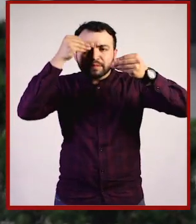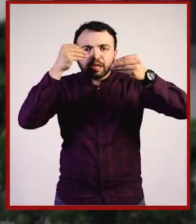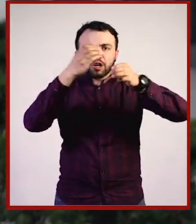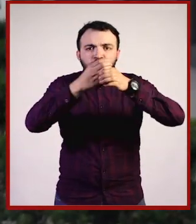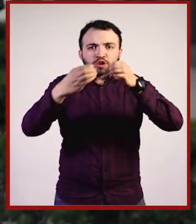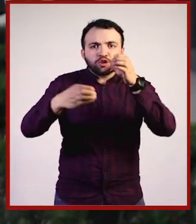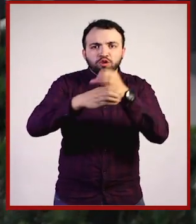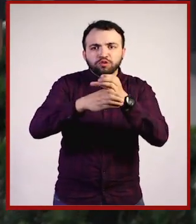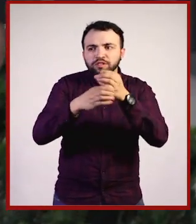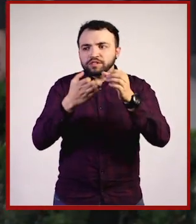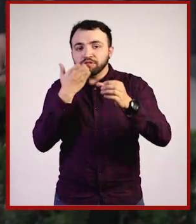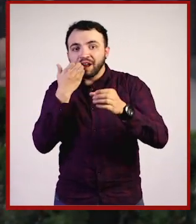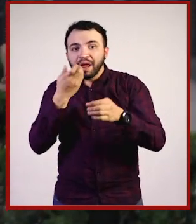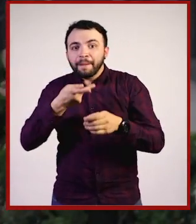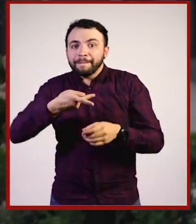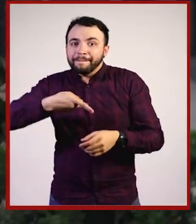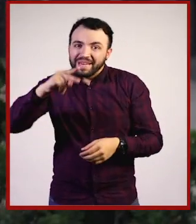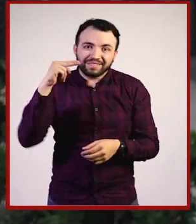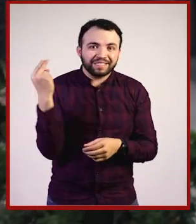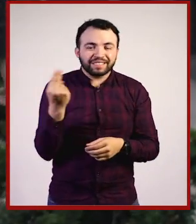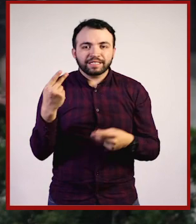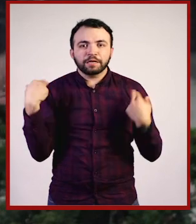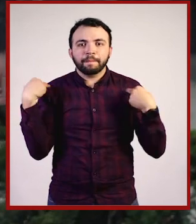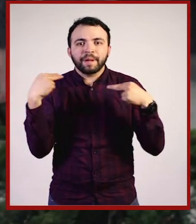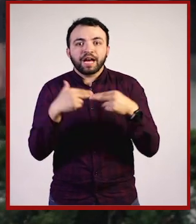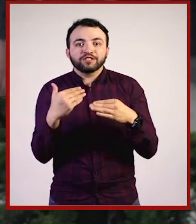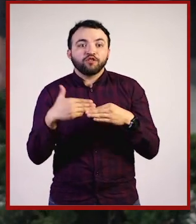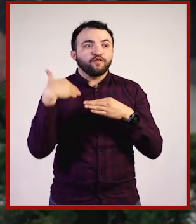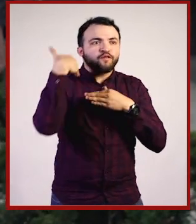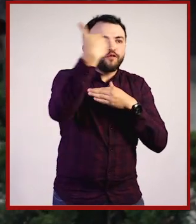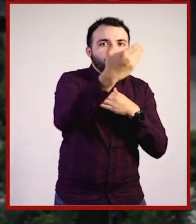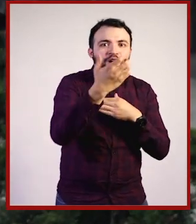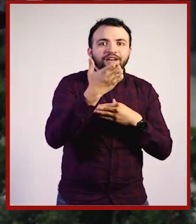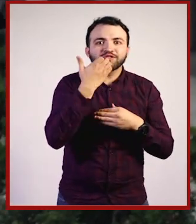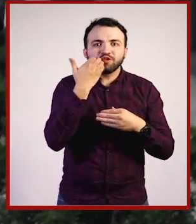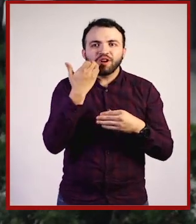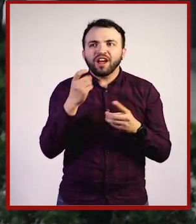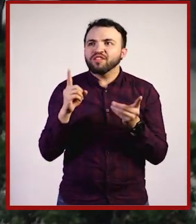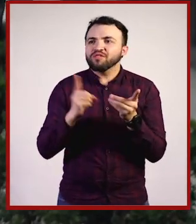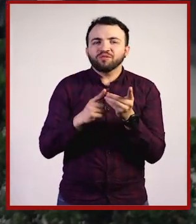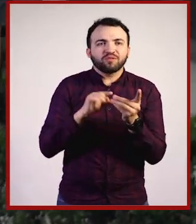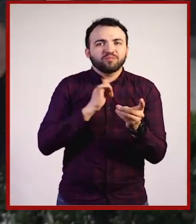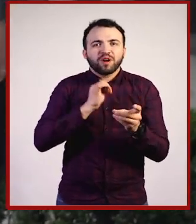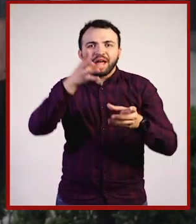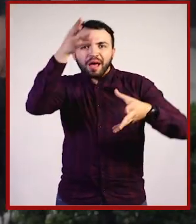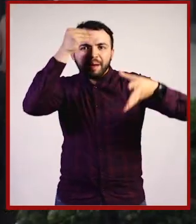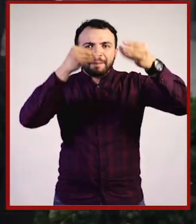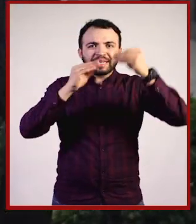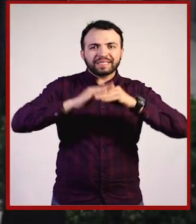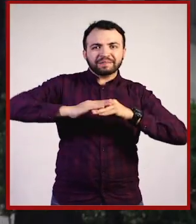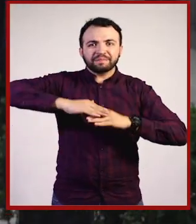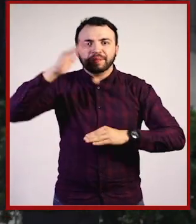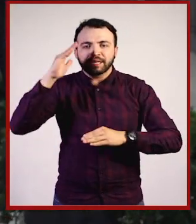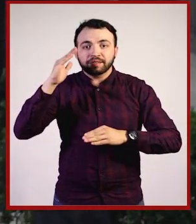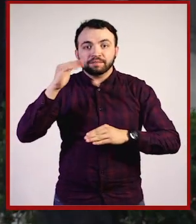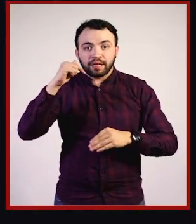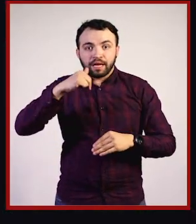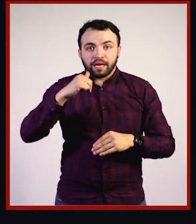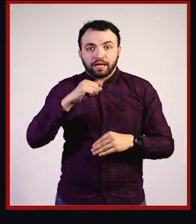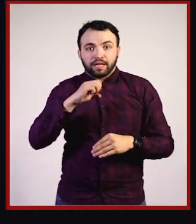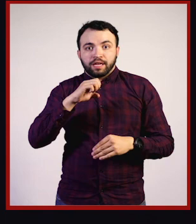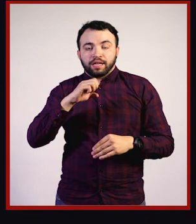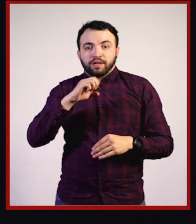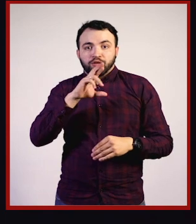maestros fuera de la escuela. Hay cosas que nos interesan y de pronto decimos, ¿dónde puedo yo aprender de eso? En el Colegio Nacional